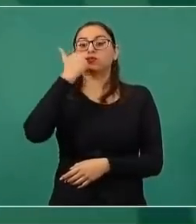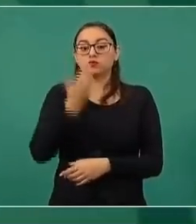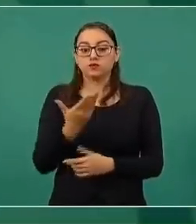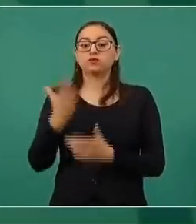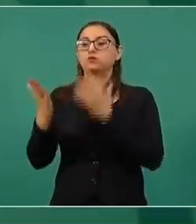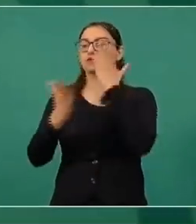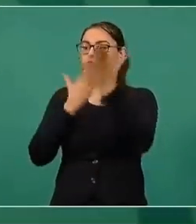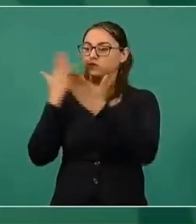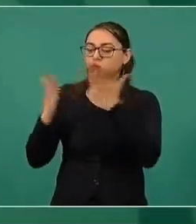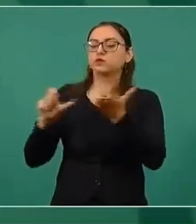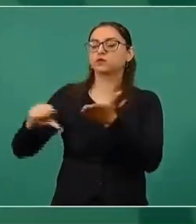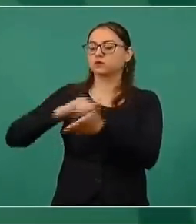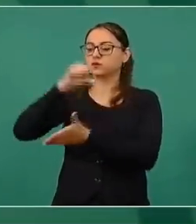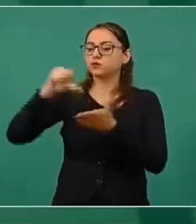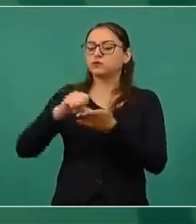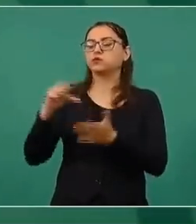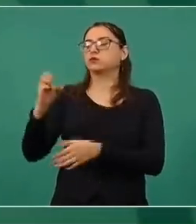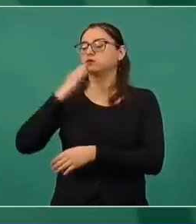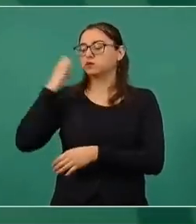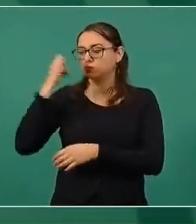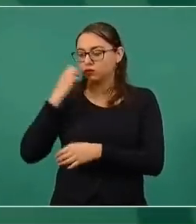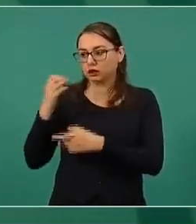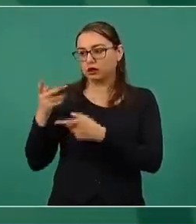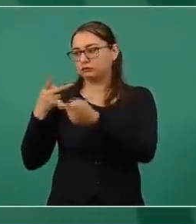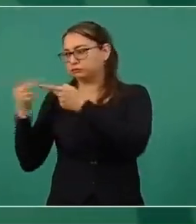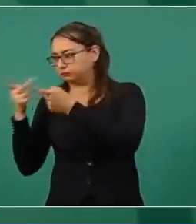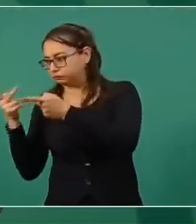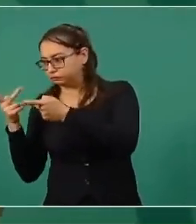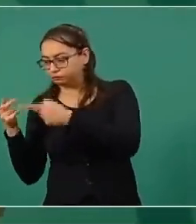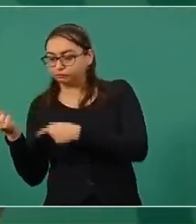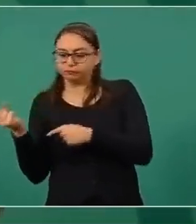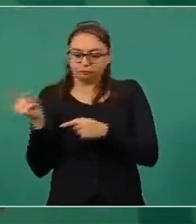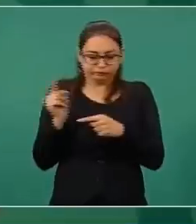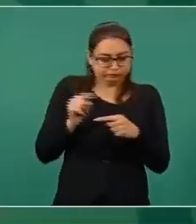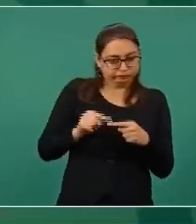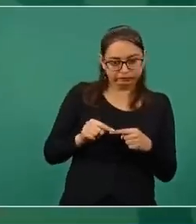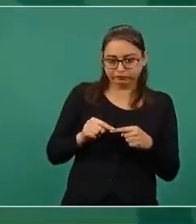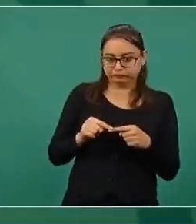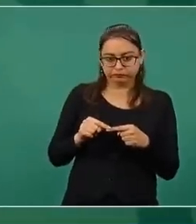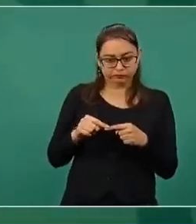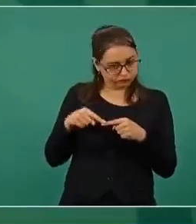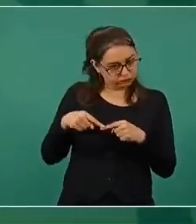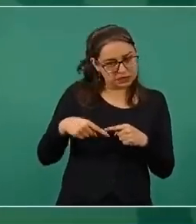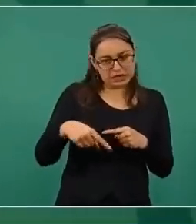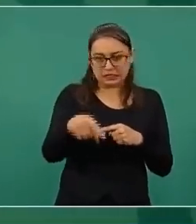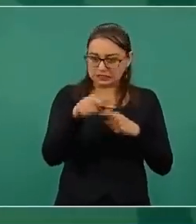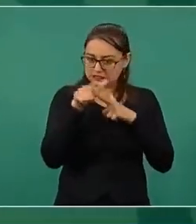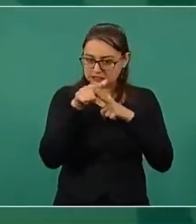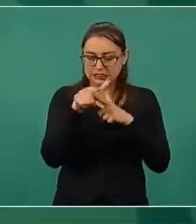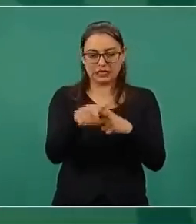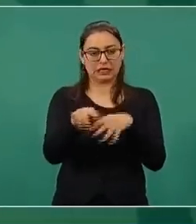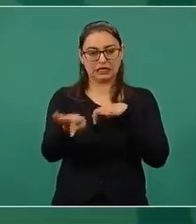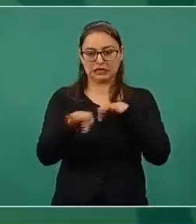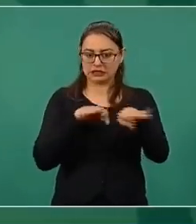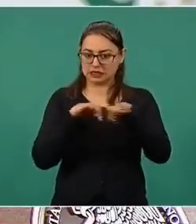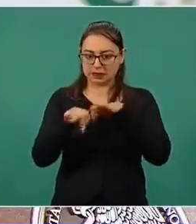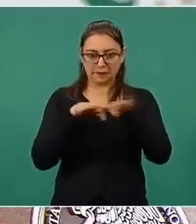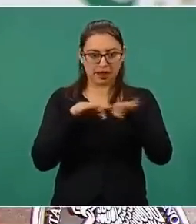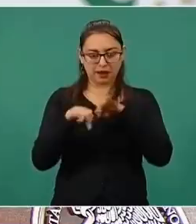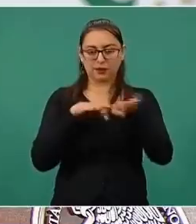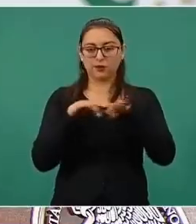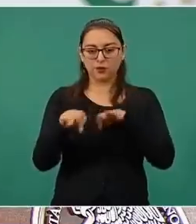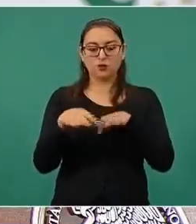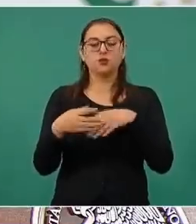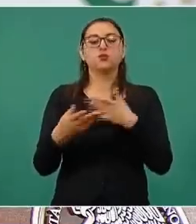adiestramientos, a las escuelas militares y regresamos a la línea de operación, a la línea donde